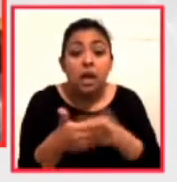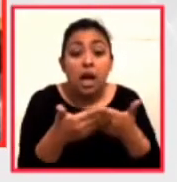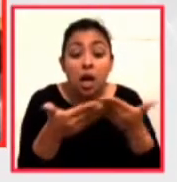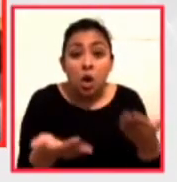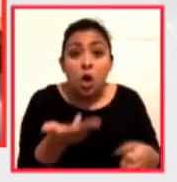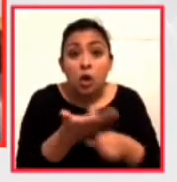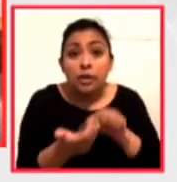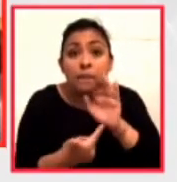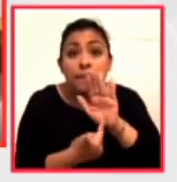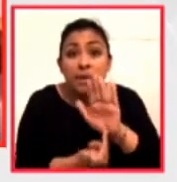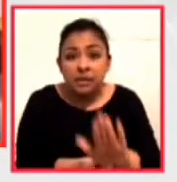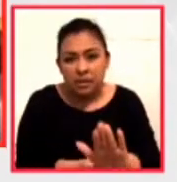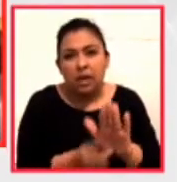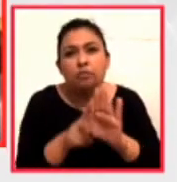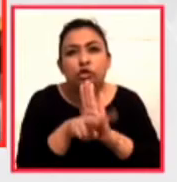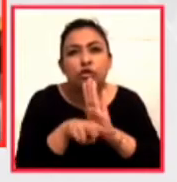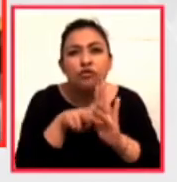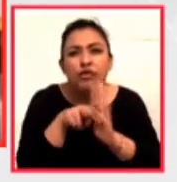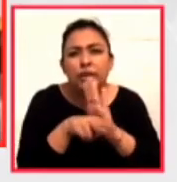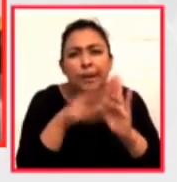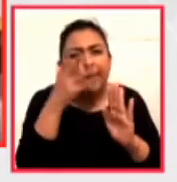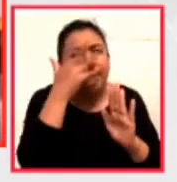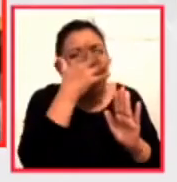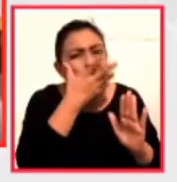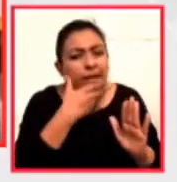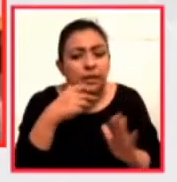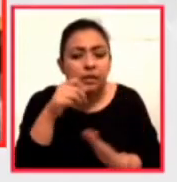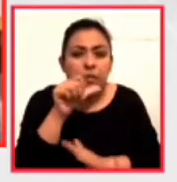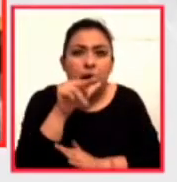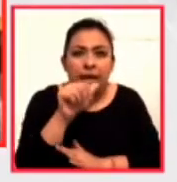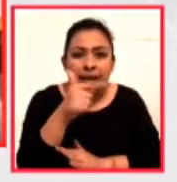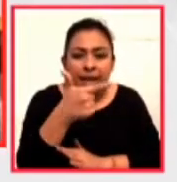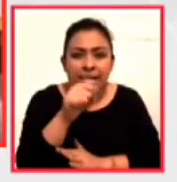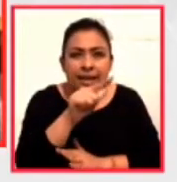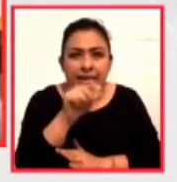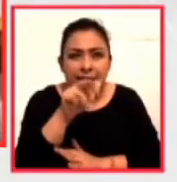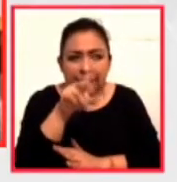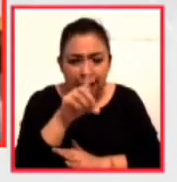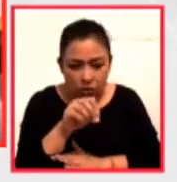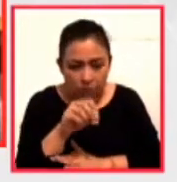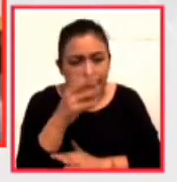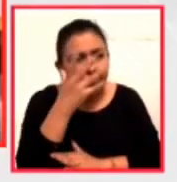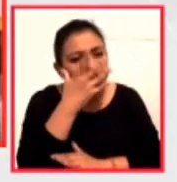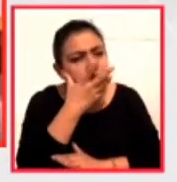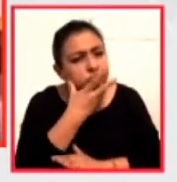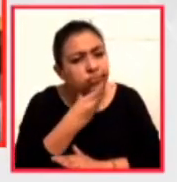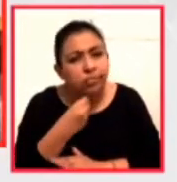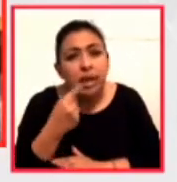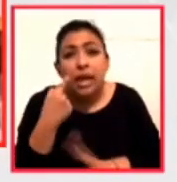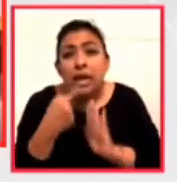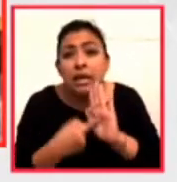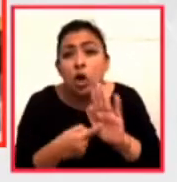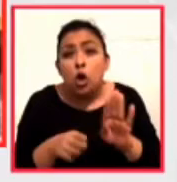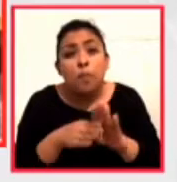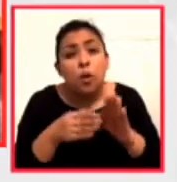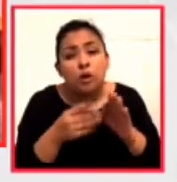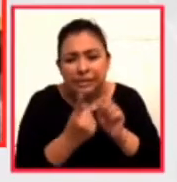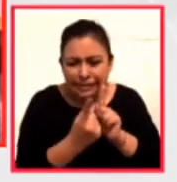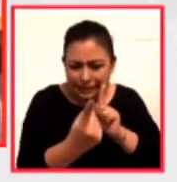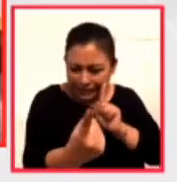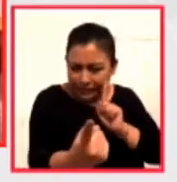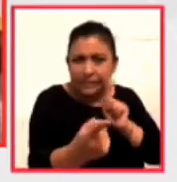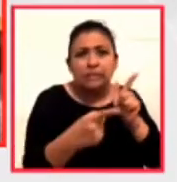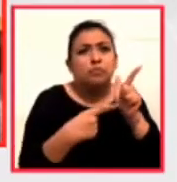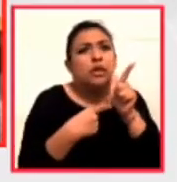presentando un video bellísimo de Ana Gallardo como un modo de continuar en la distancia pero como un programa